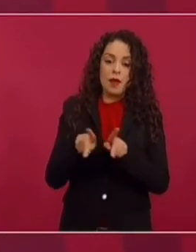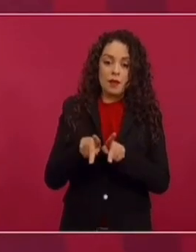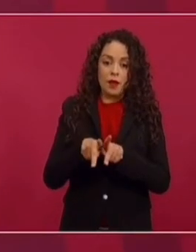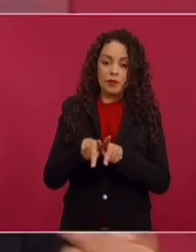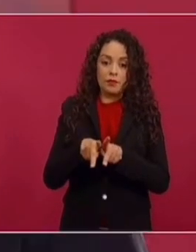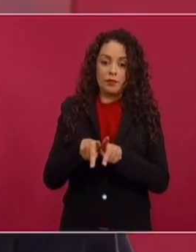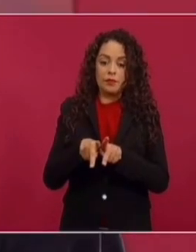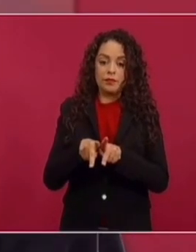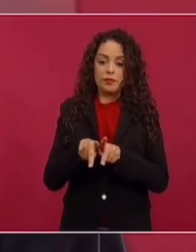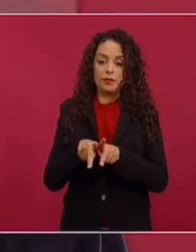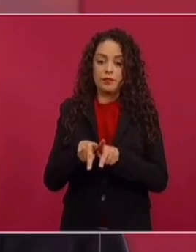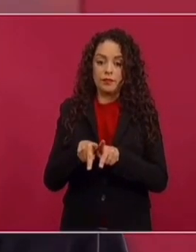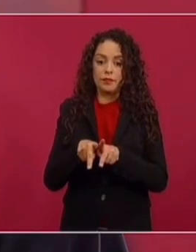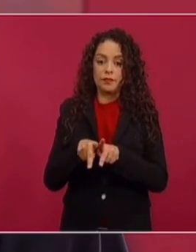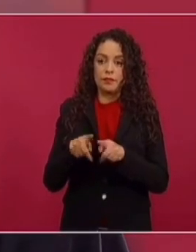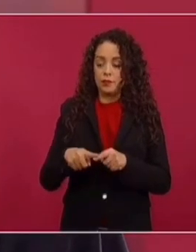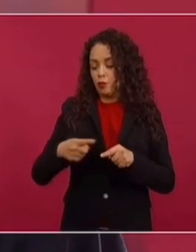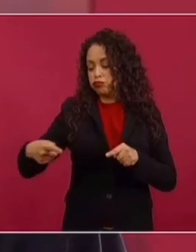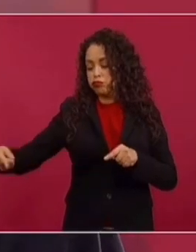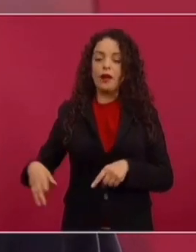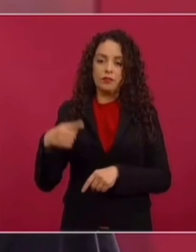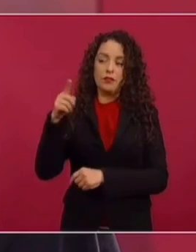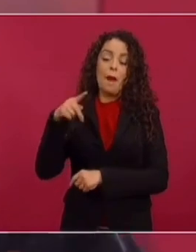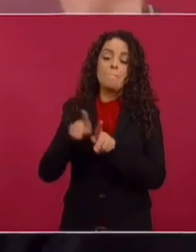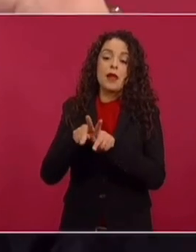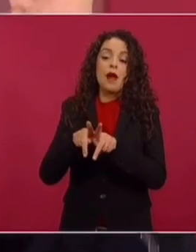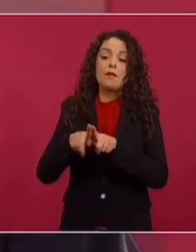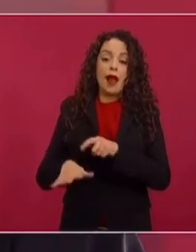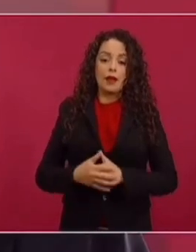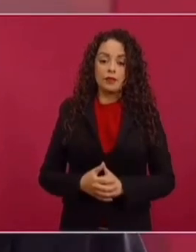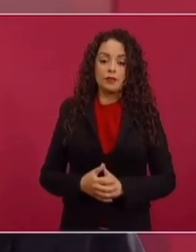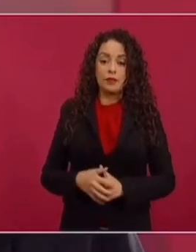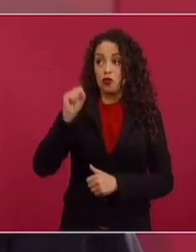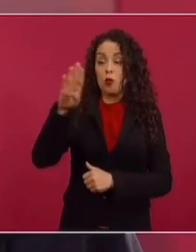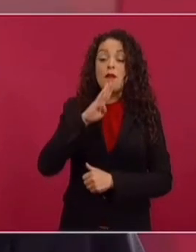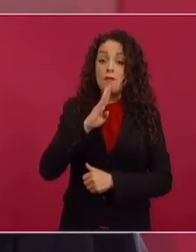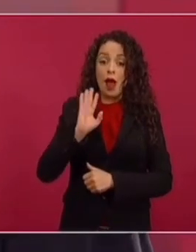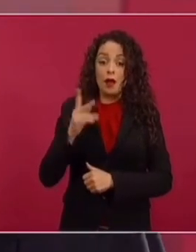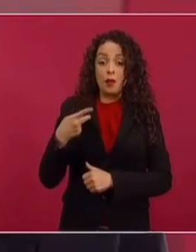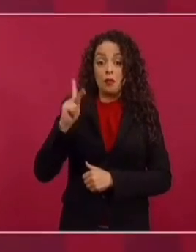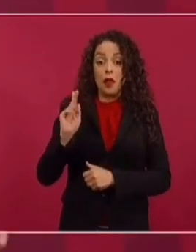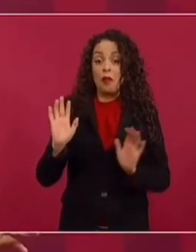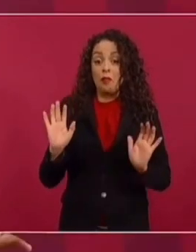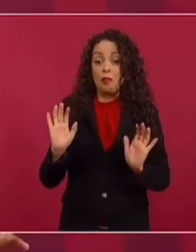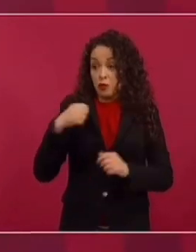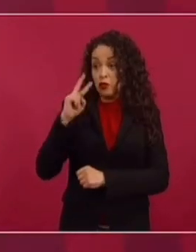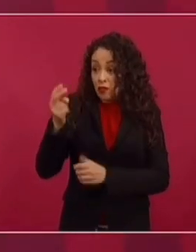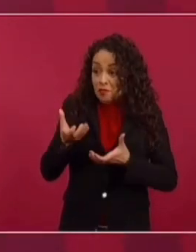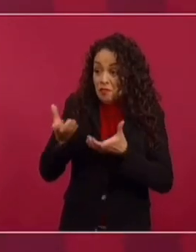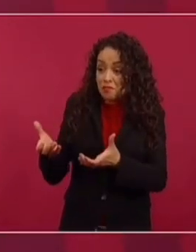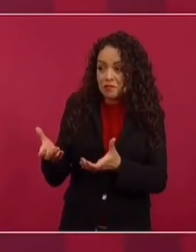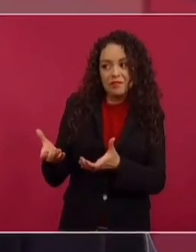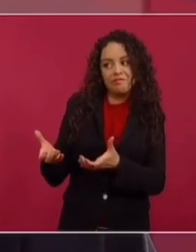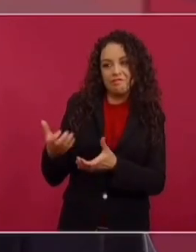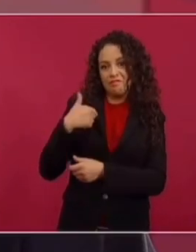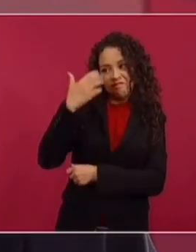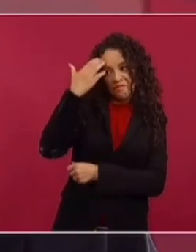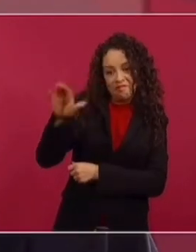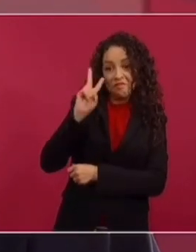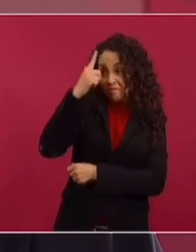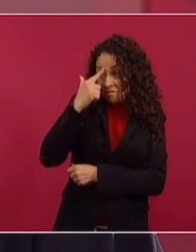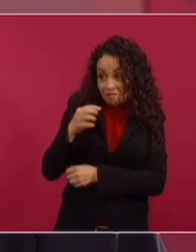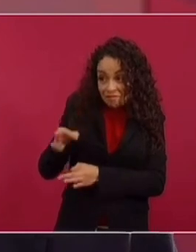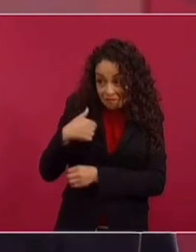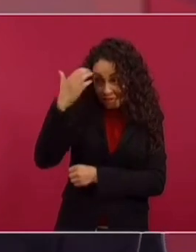La mamá, prima, prima hermana. Pero pues, si la veo en la calle no la identifico.